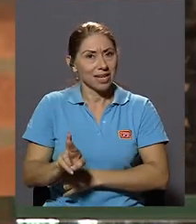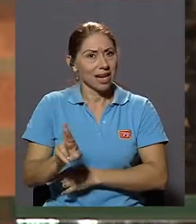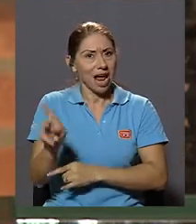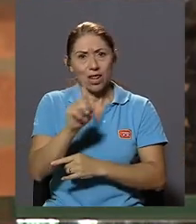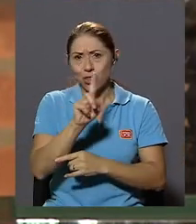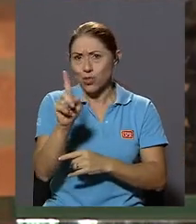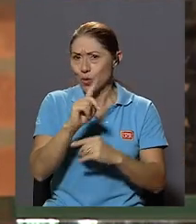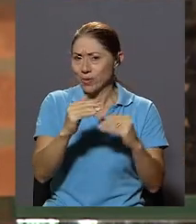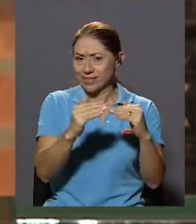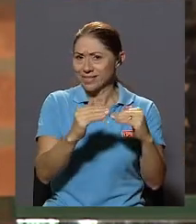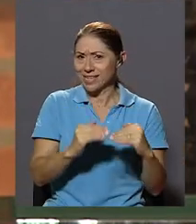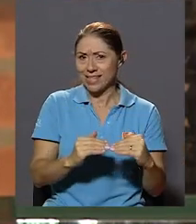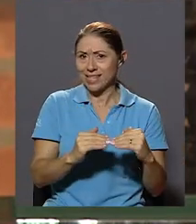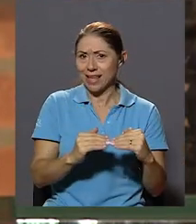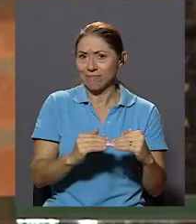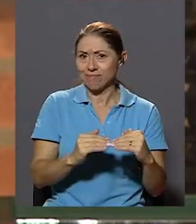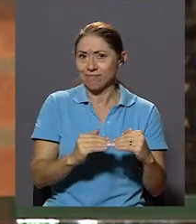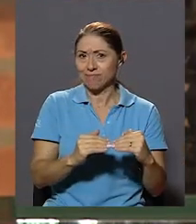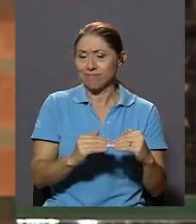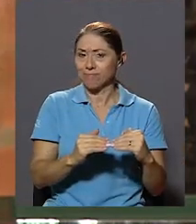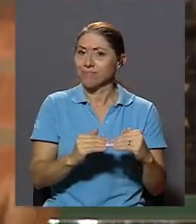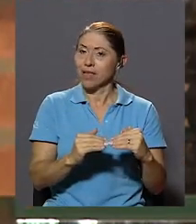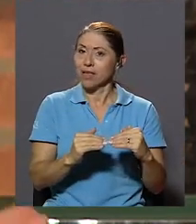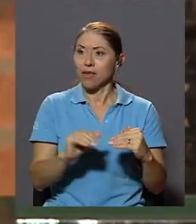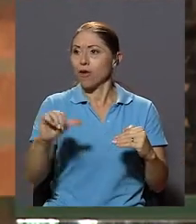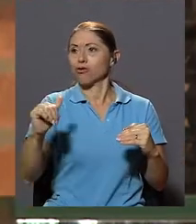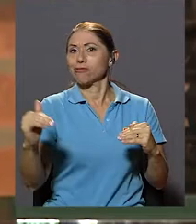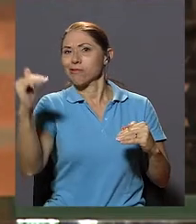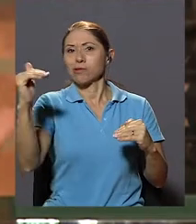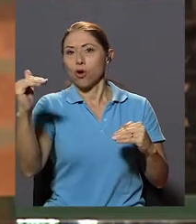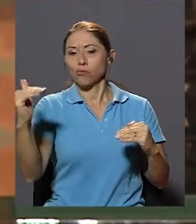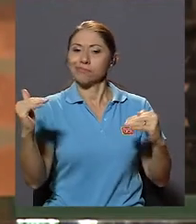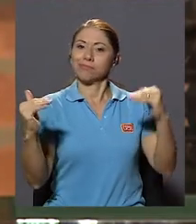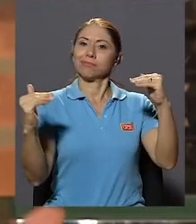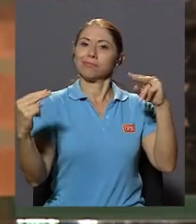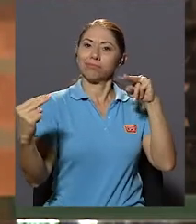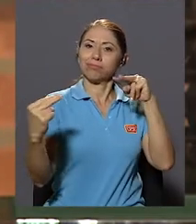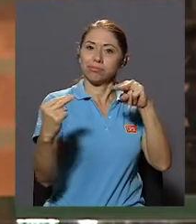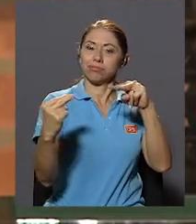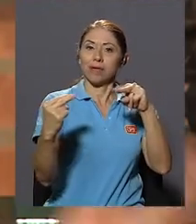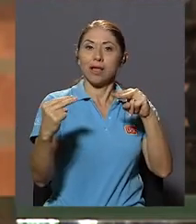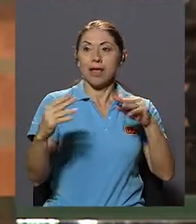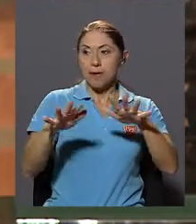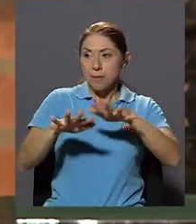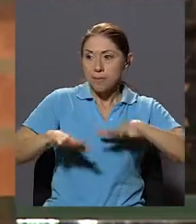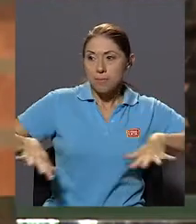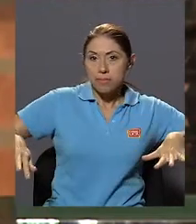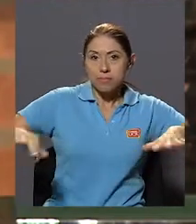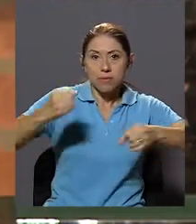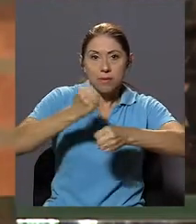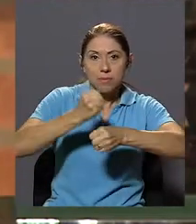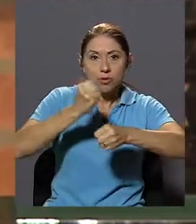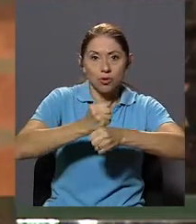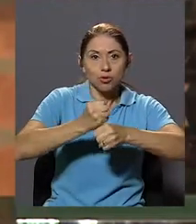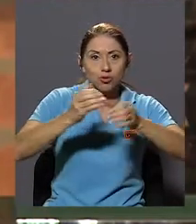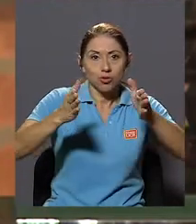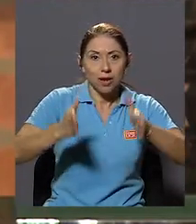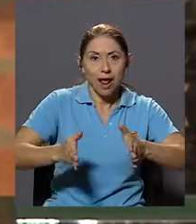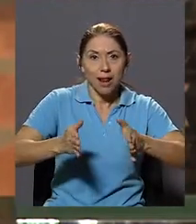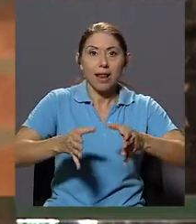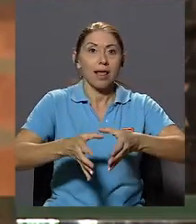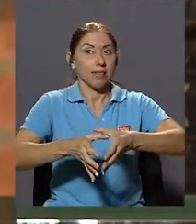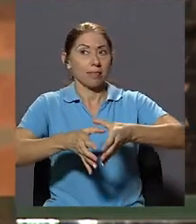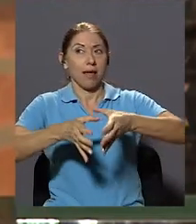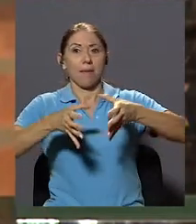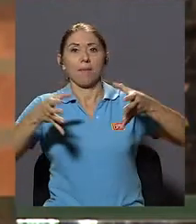Chiquitita Es una universidad Físicamente En cuanto a su personal Su tamaño Es una universidad